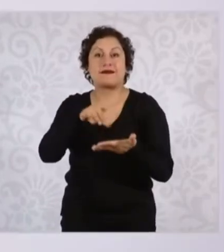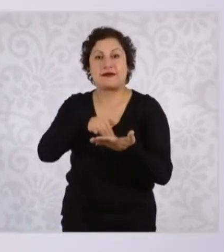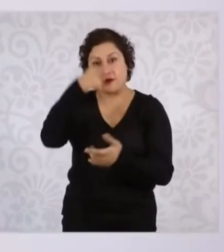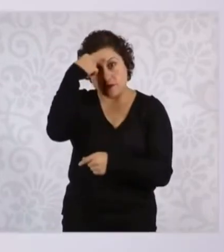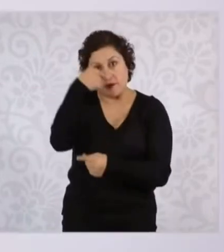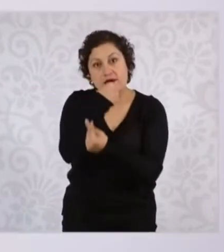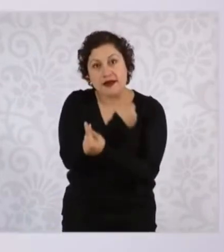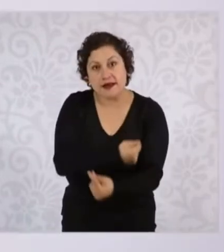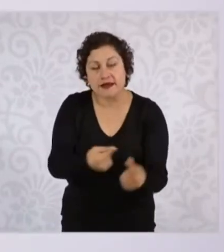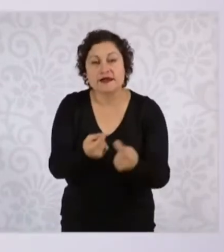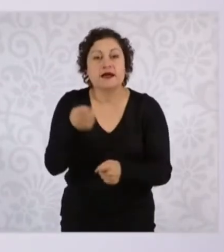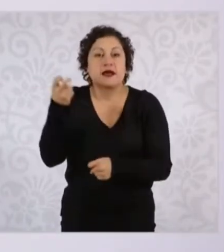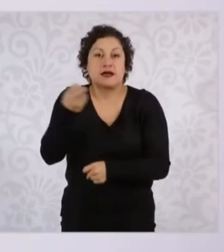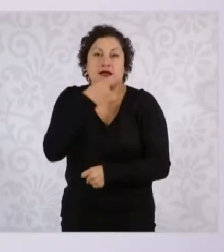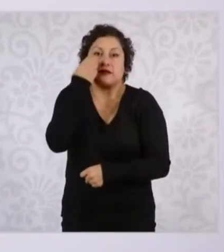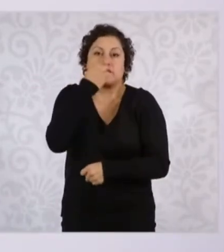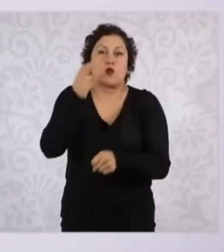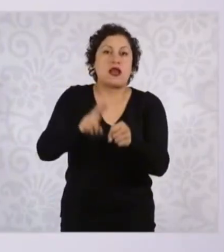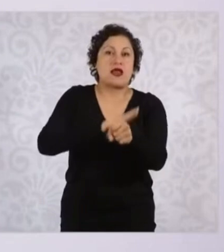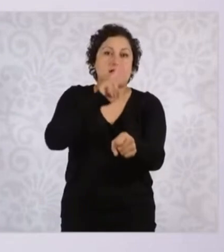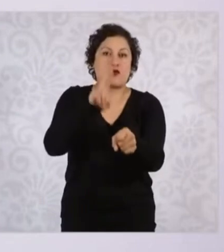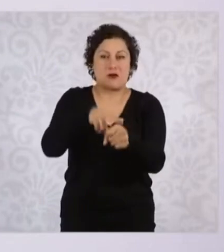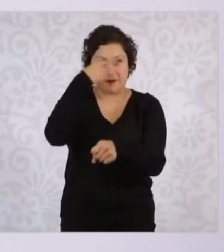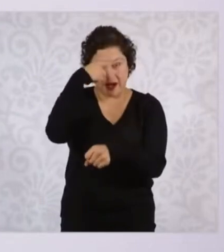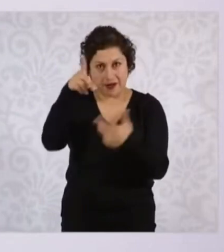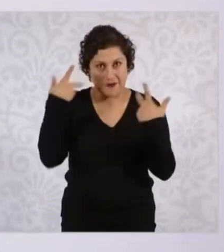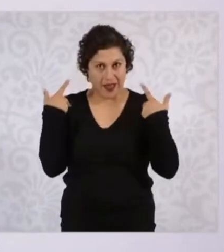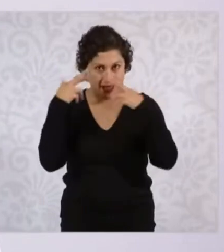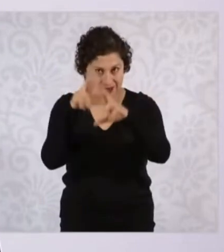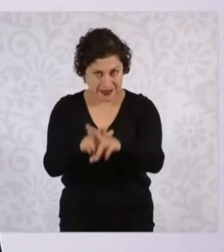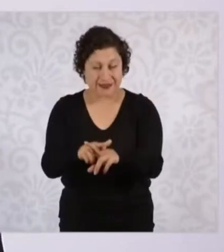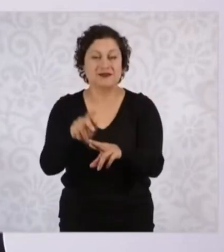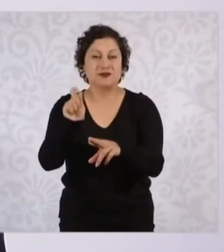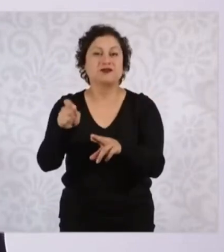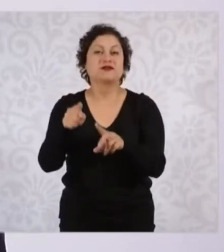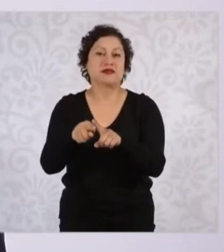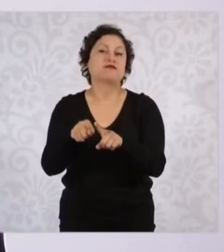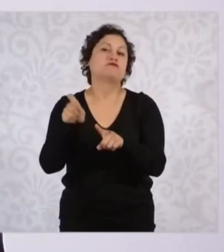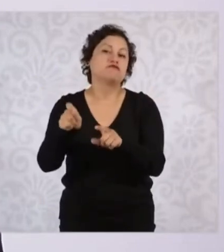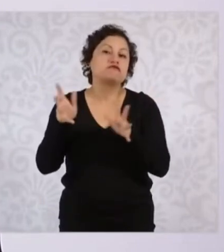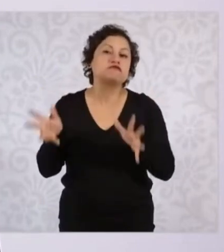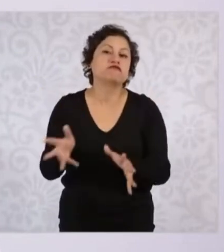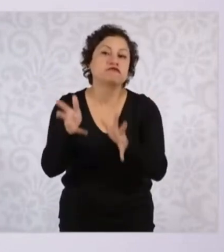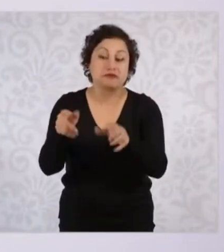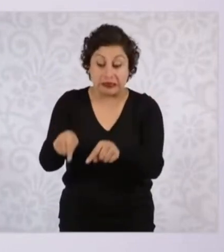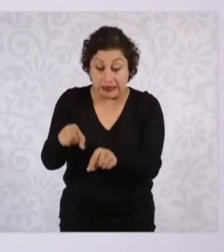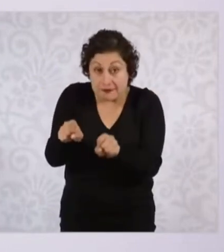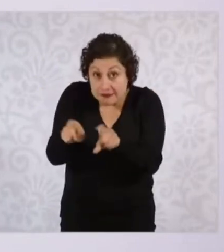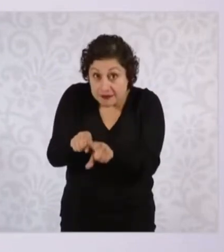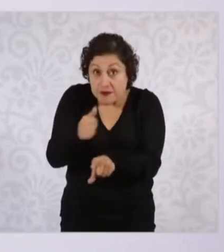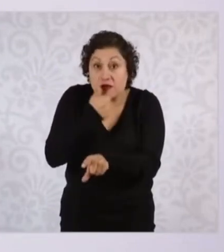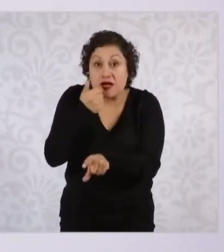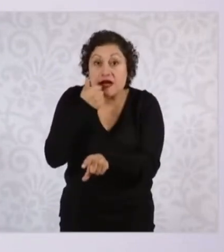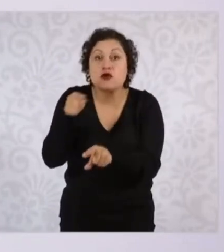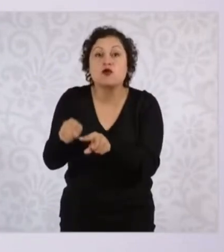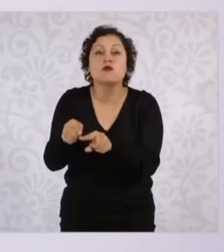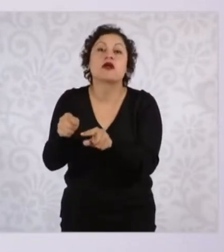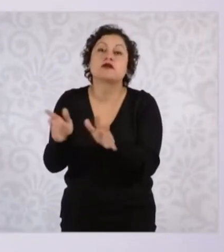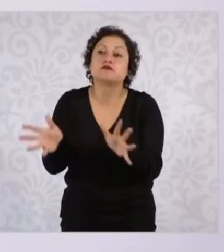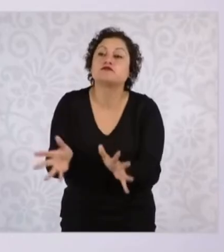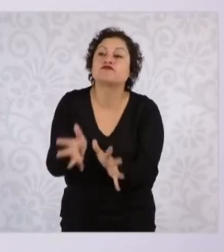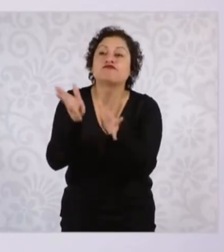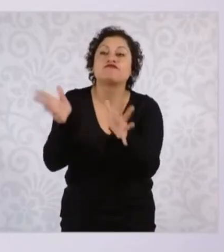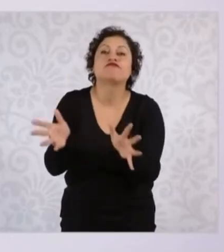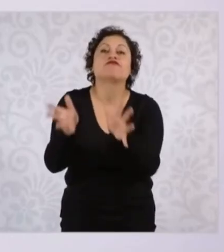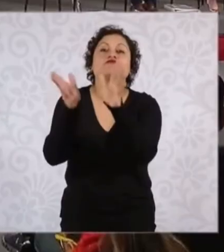de la ciudad. En esta institución, Rita impulsó la profesionalización de las alumnas para que se convirtieran